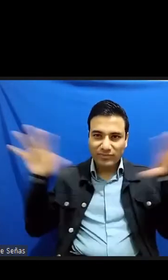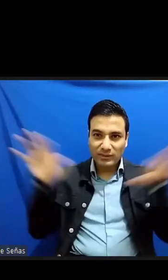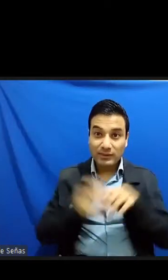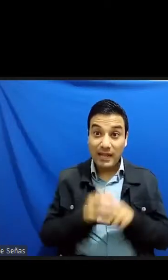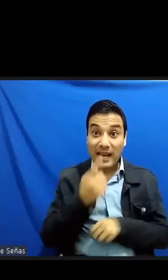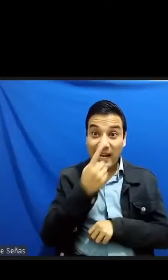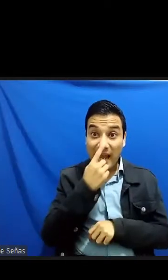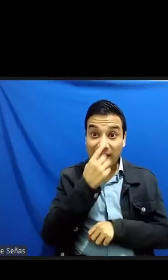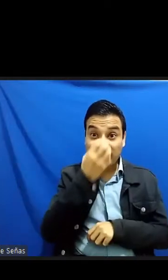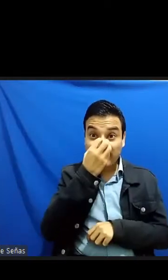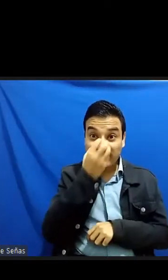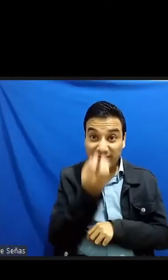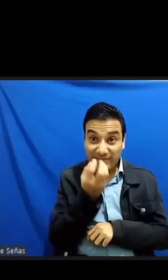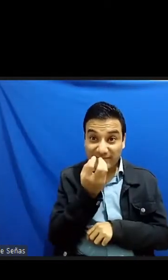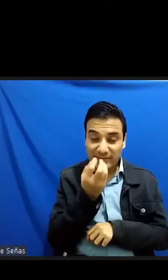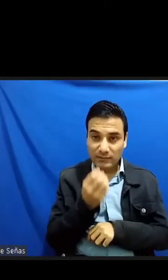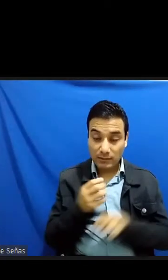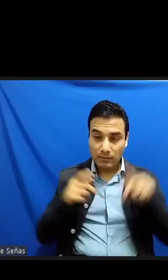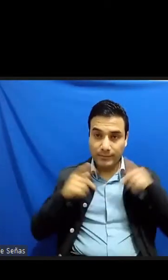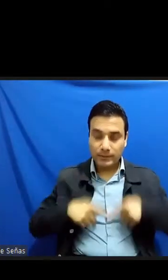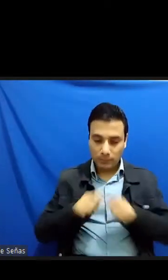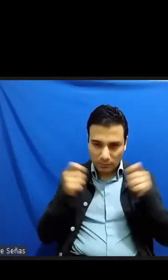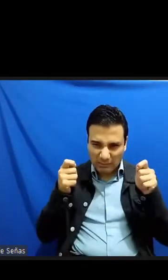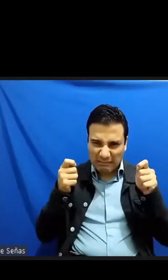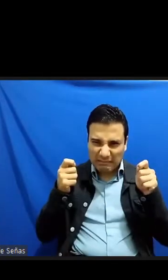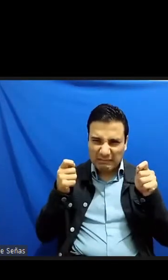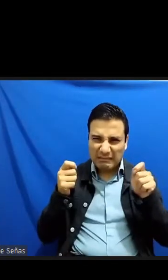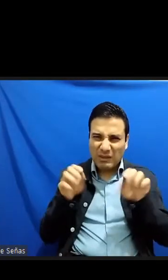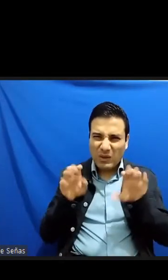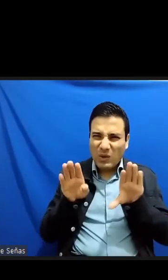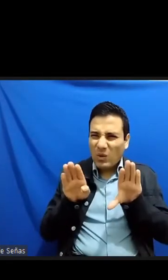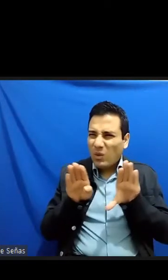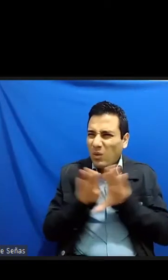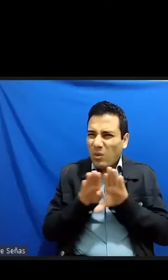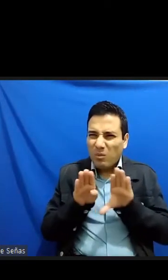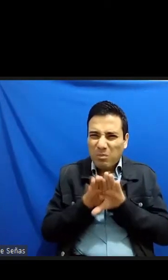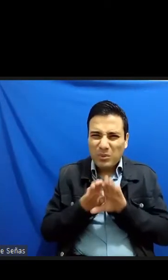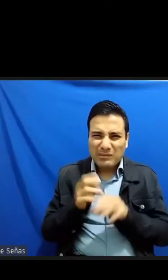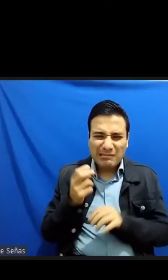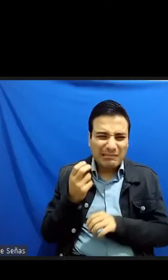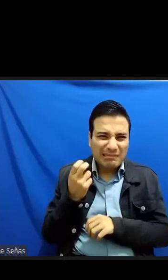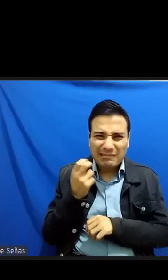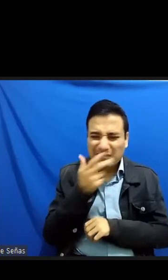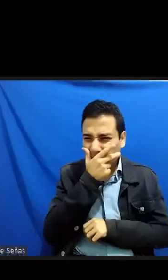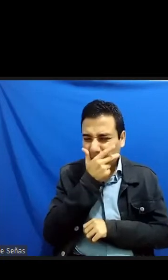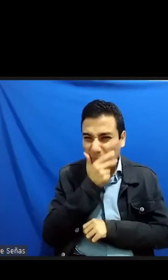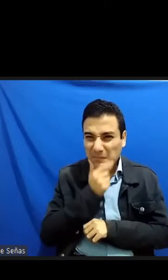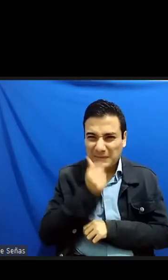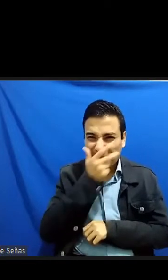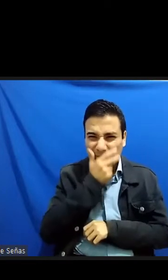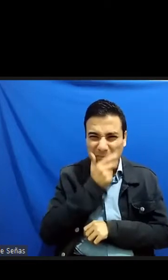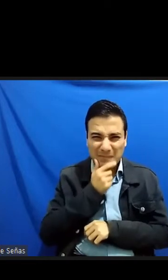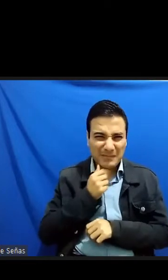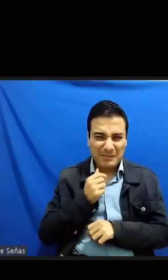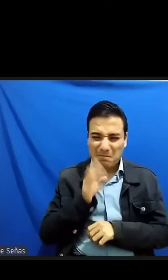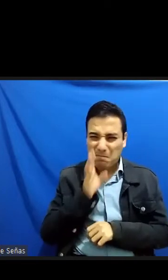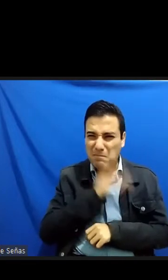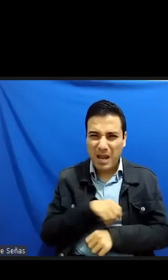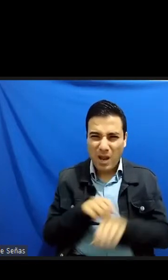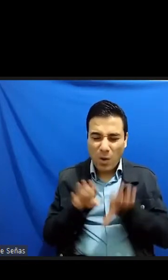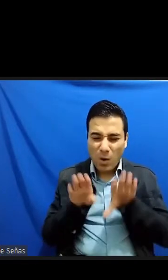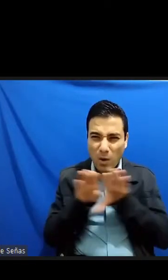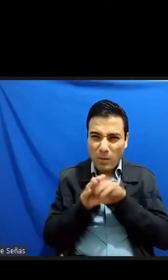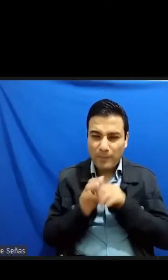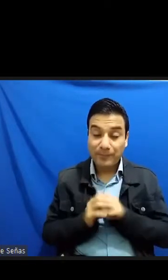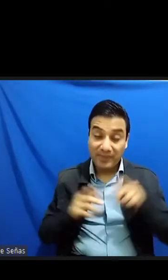se trató de una vil traición a su entorno para otros fue un acto que tenía como fin